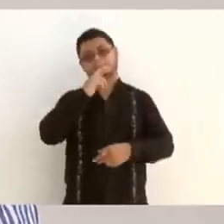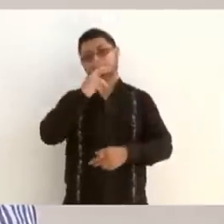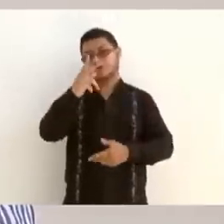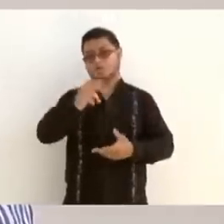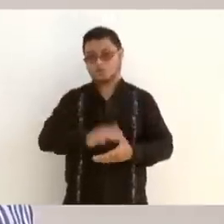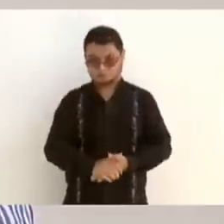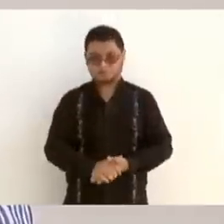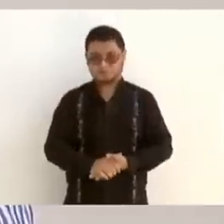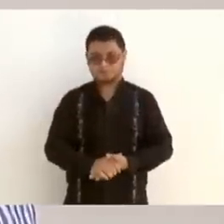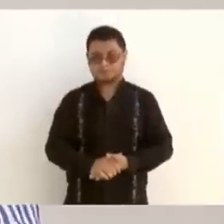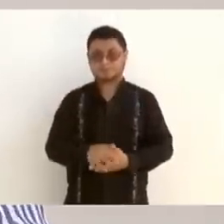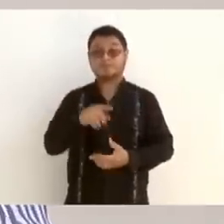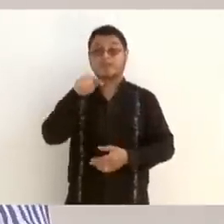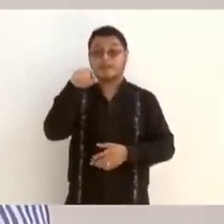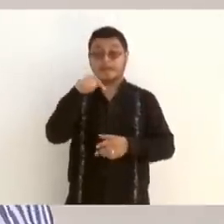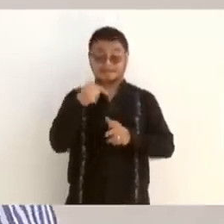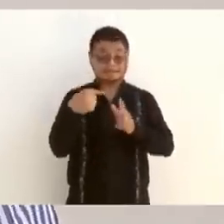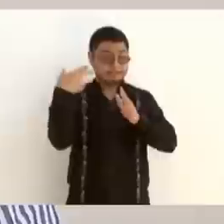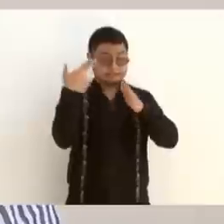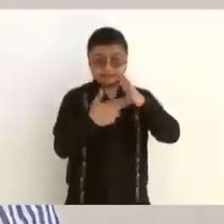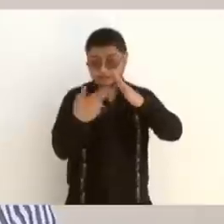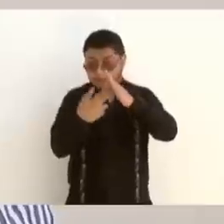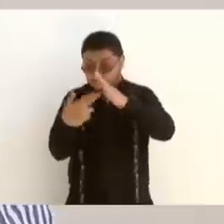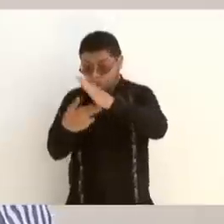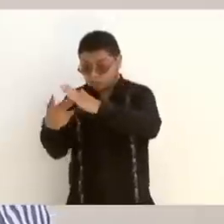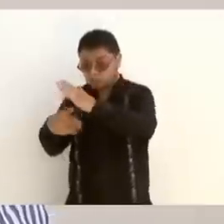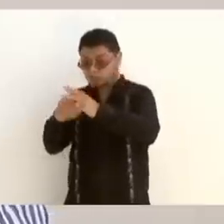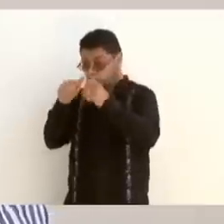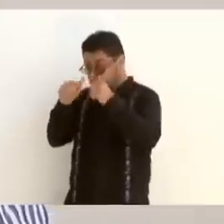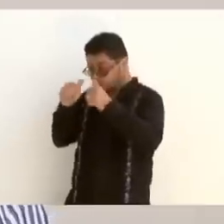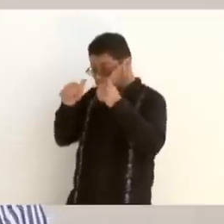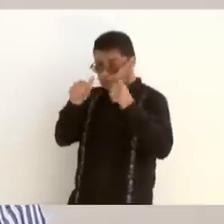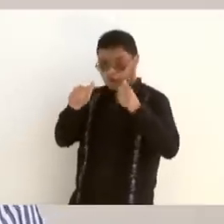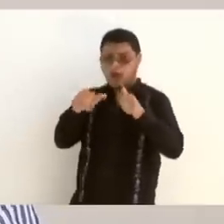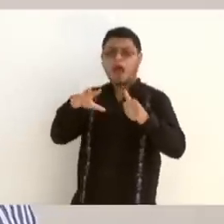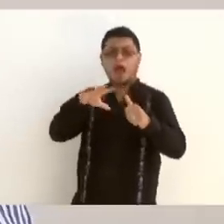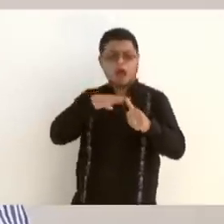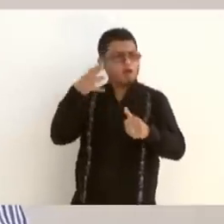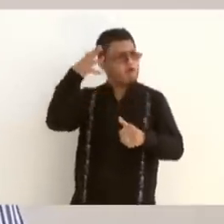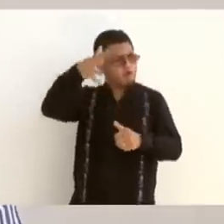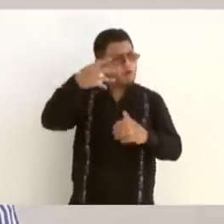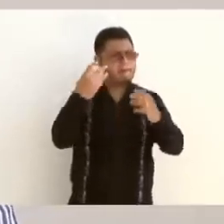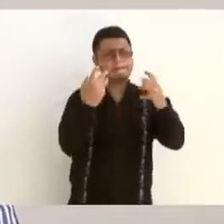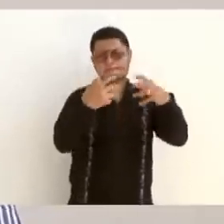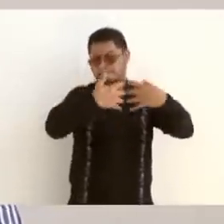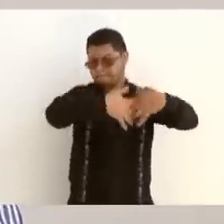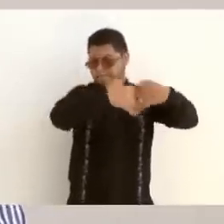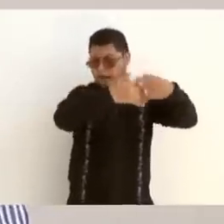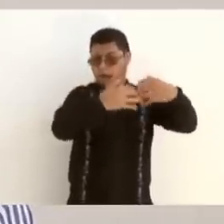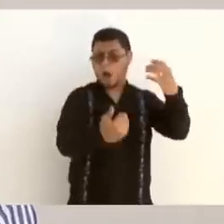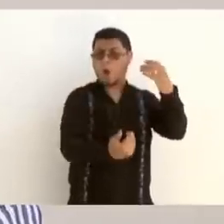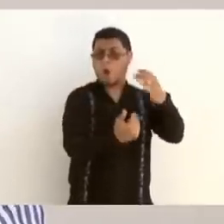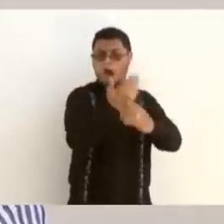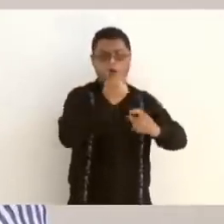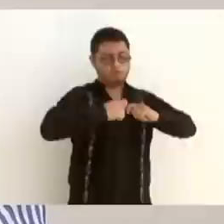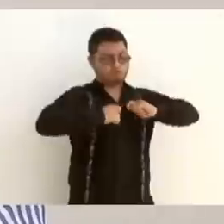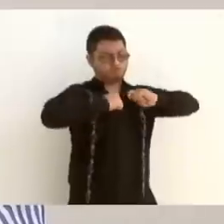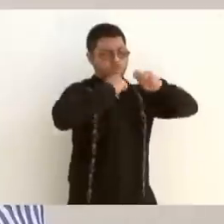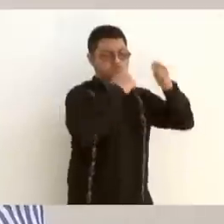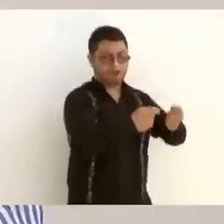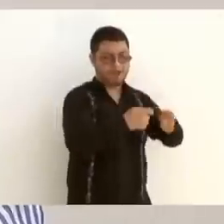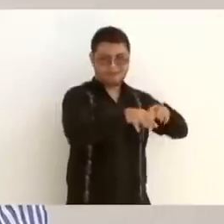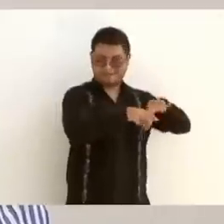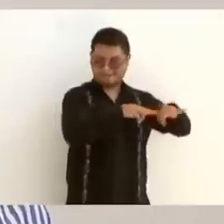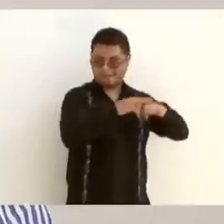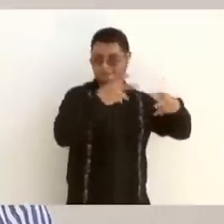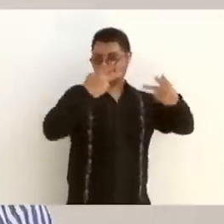Concretamente, alrededor de estos talleres y de cocheras se aclarará una red de empresas auxiliares que generarán múltiples empleos. Los beneficios del